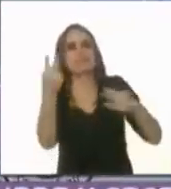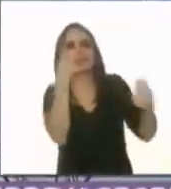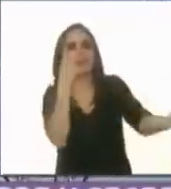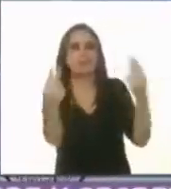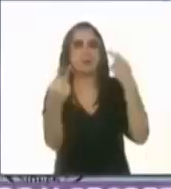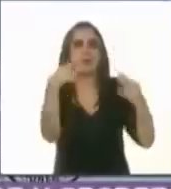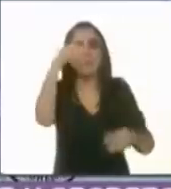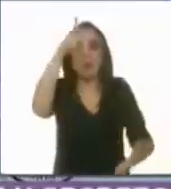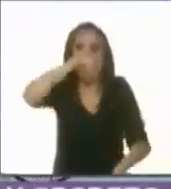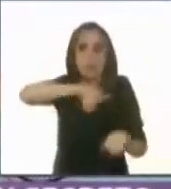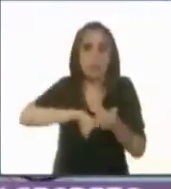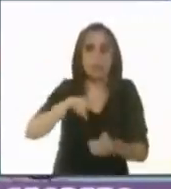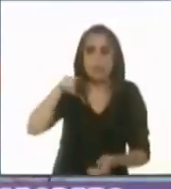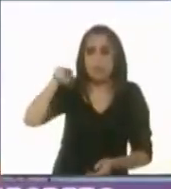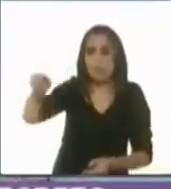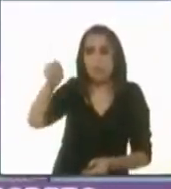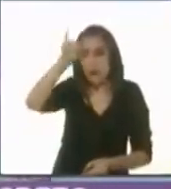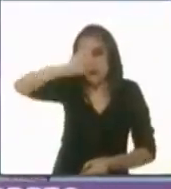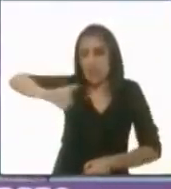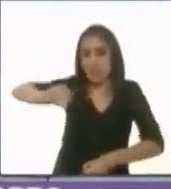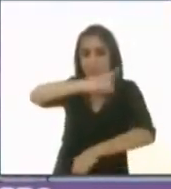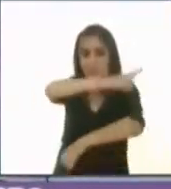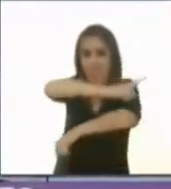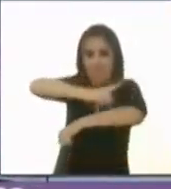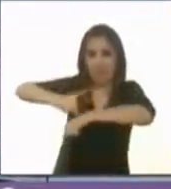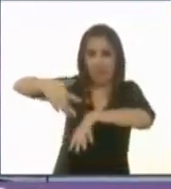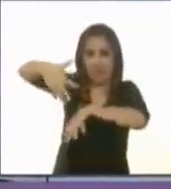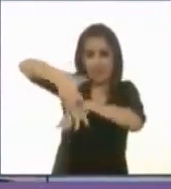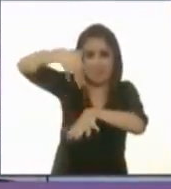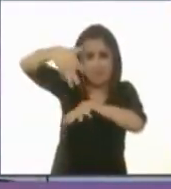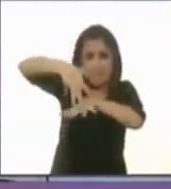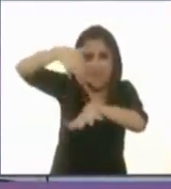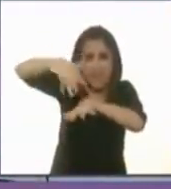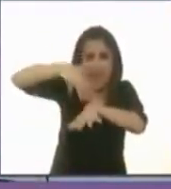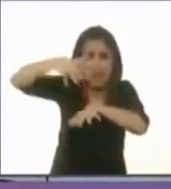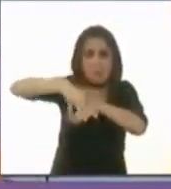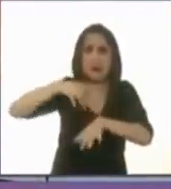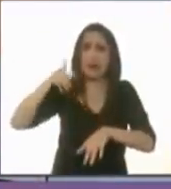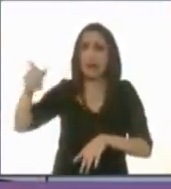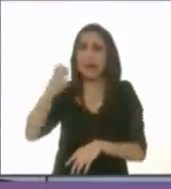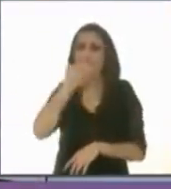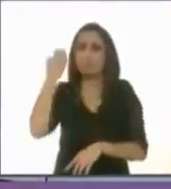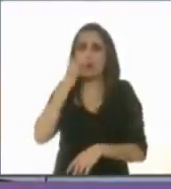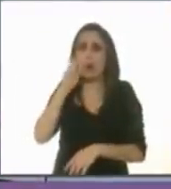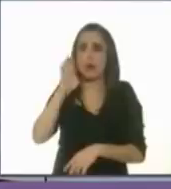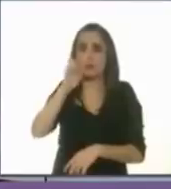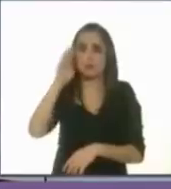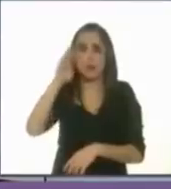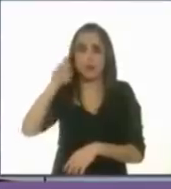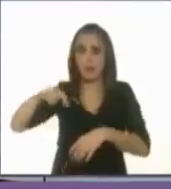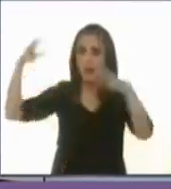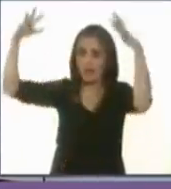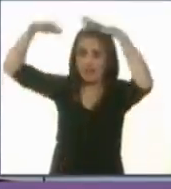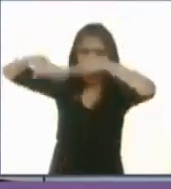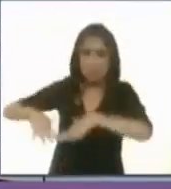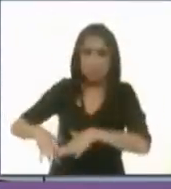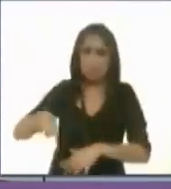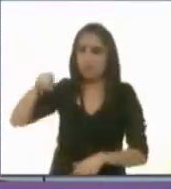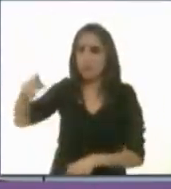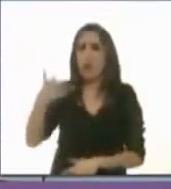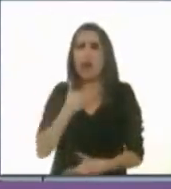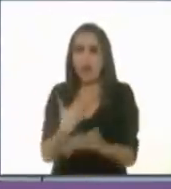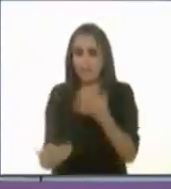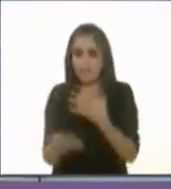cuando fuiste delegada de Tlalpan y el répsame te está esperando? ¿Tienes sangre en las manos